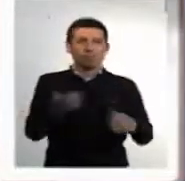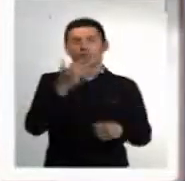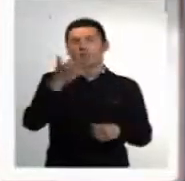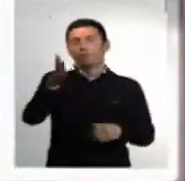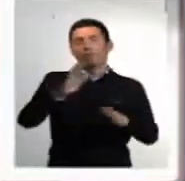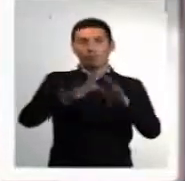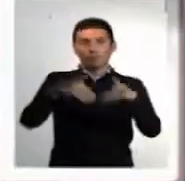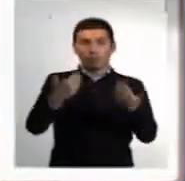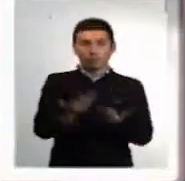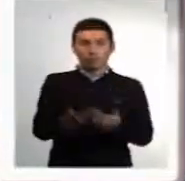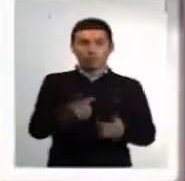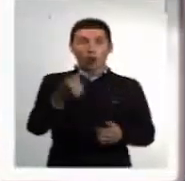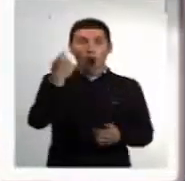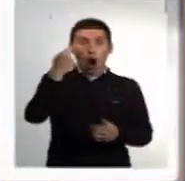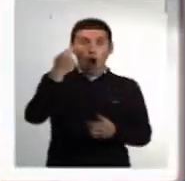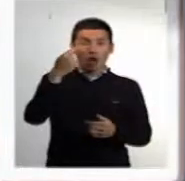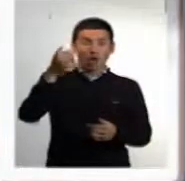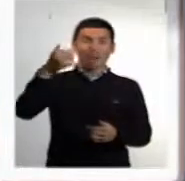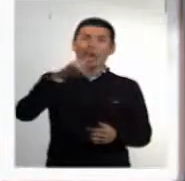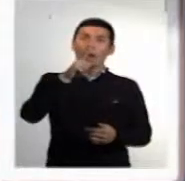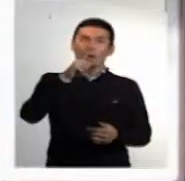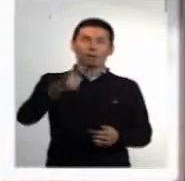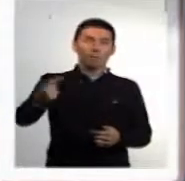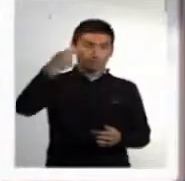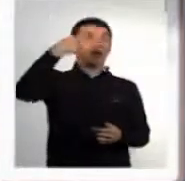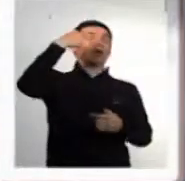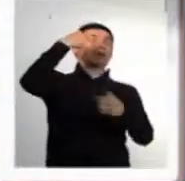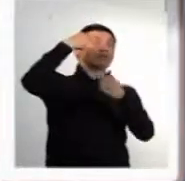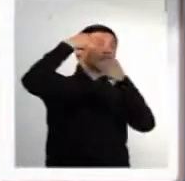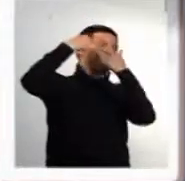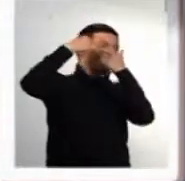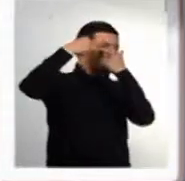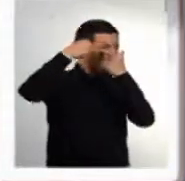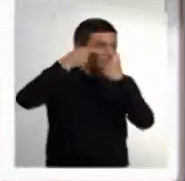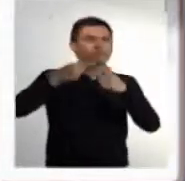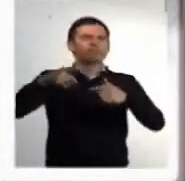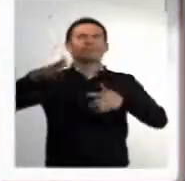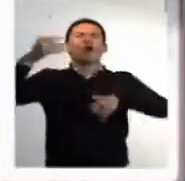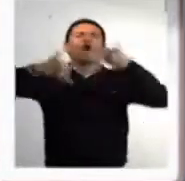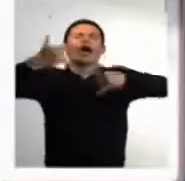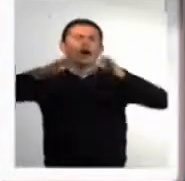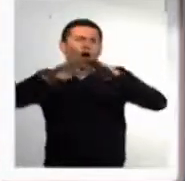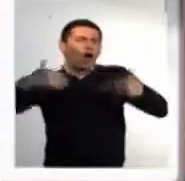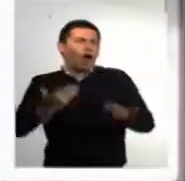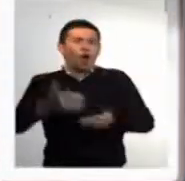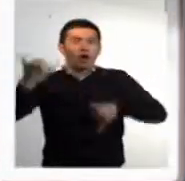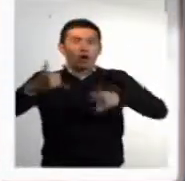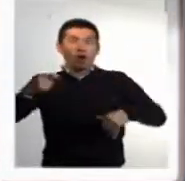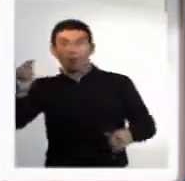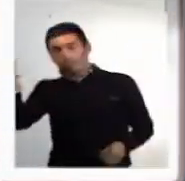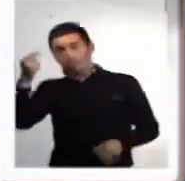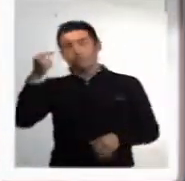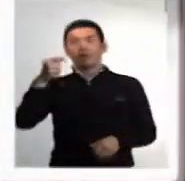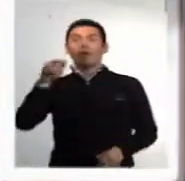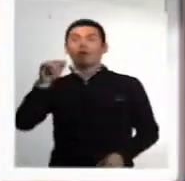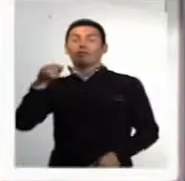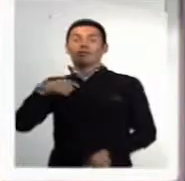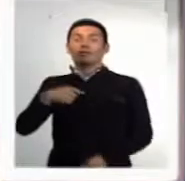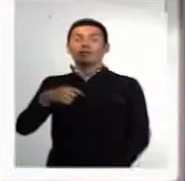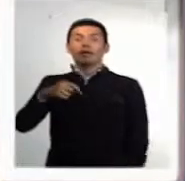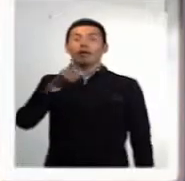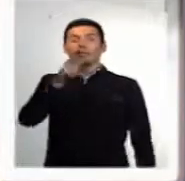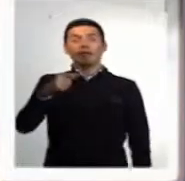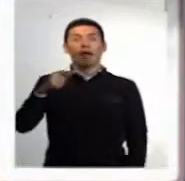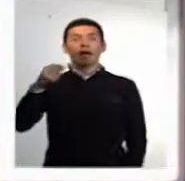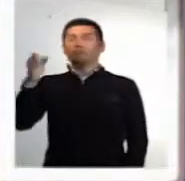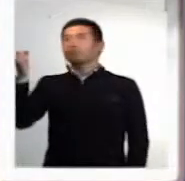Suponga usted que en el colegio le clavan un lápiz en el ojito al niño, como lo vemos muy frecuentemente en el juego, un niño se gira, tiene el lápiz